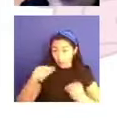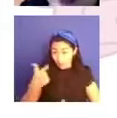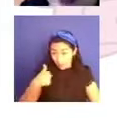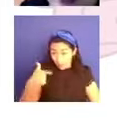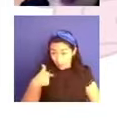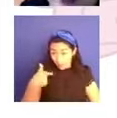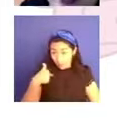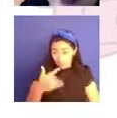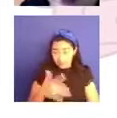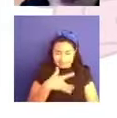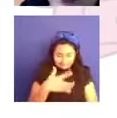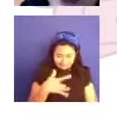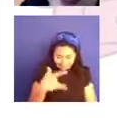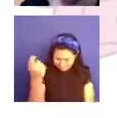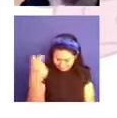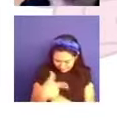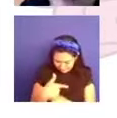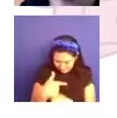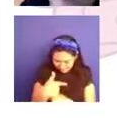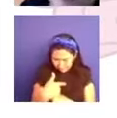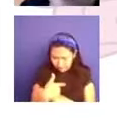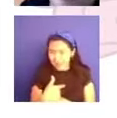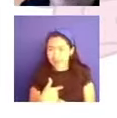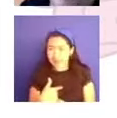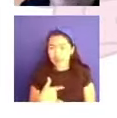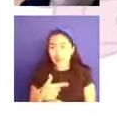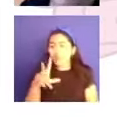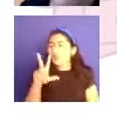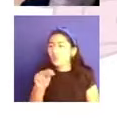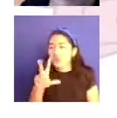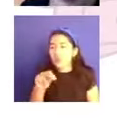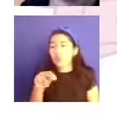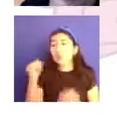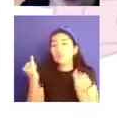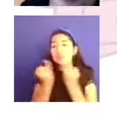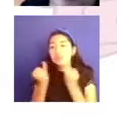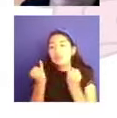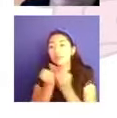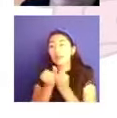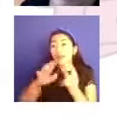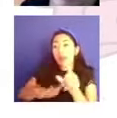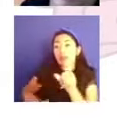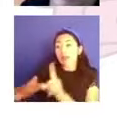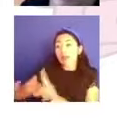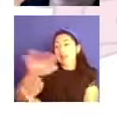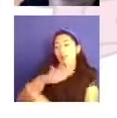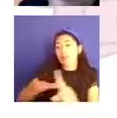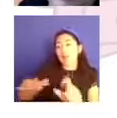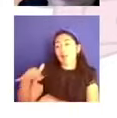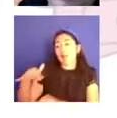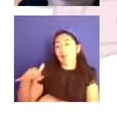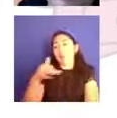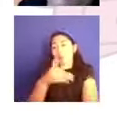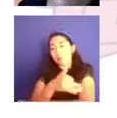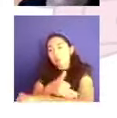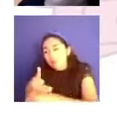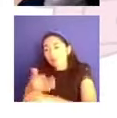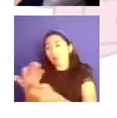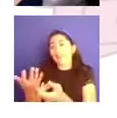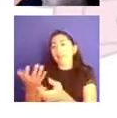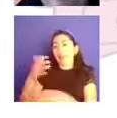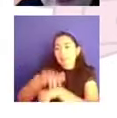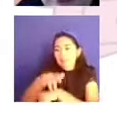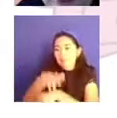como el malestar en la parte de la salud mental, sino también junto con las personas con las que relacionados principalmente con los que estamos de manera